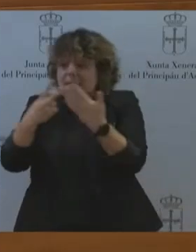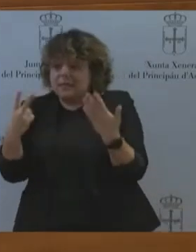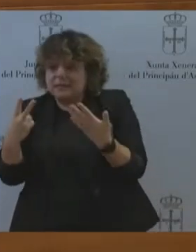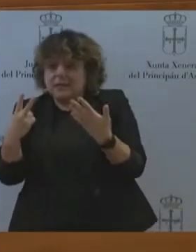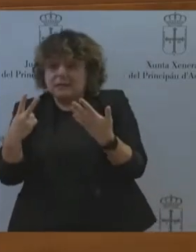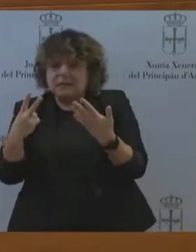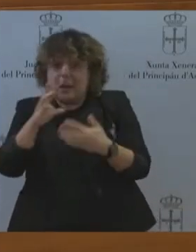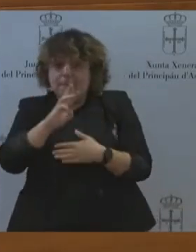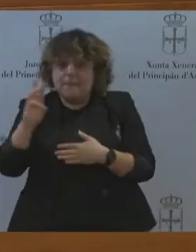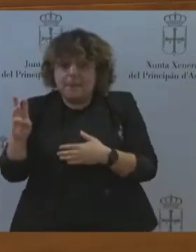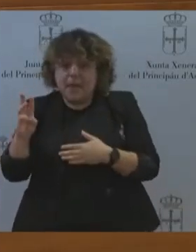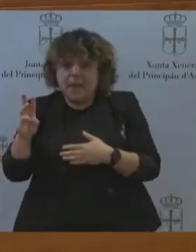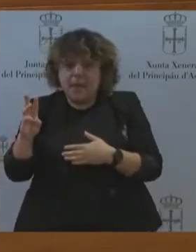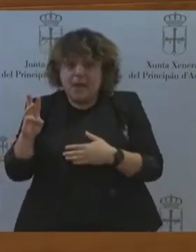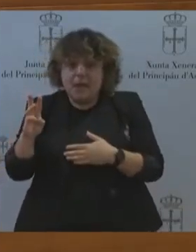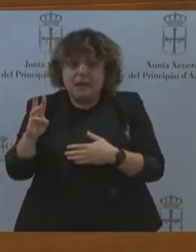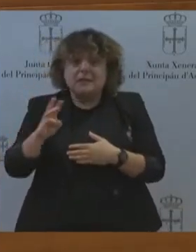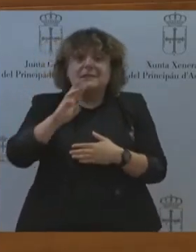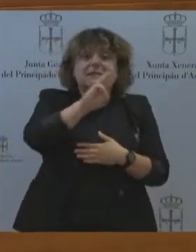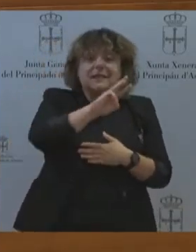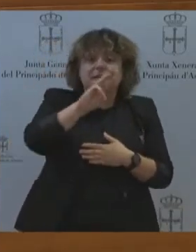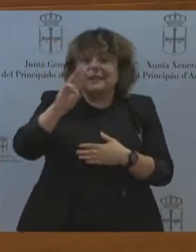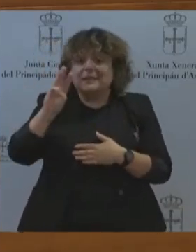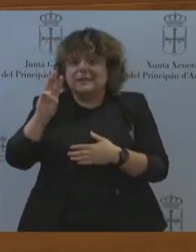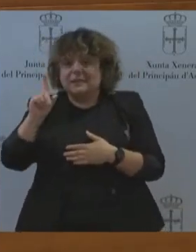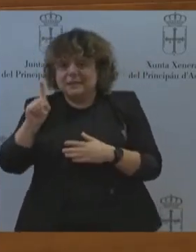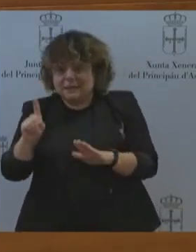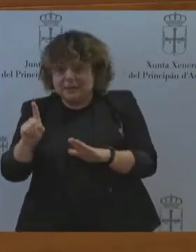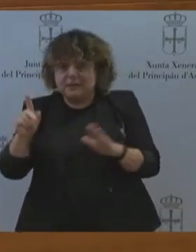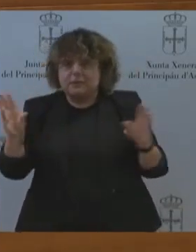% de los 45 diputados que hay en esta Cámara.